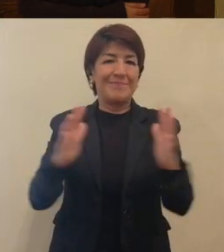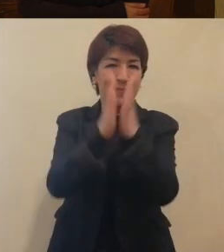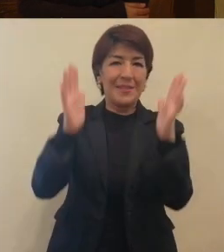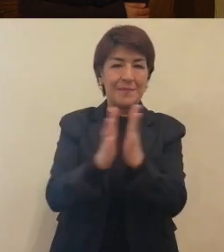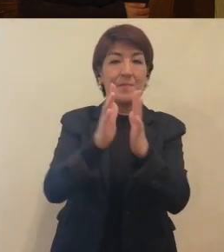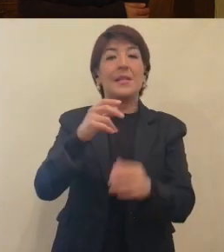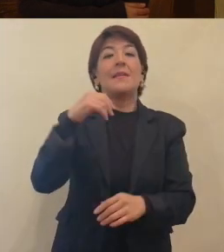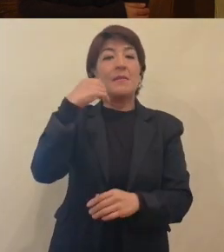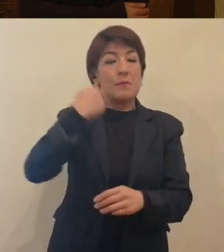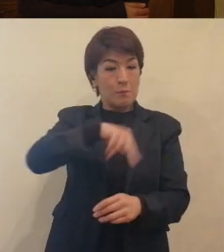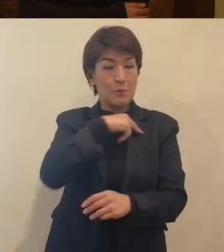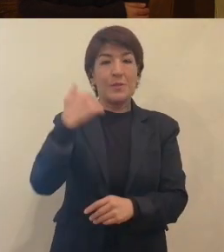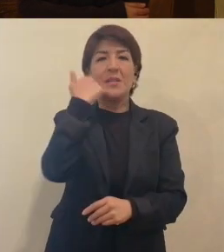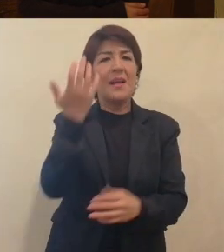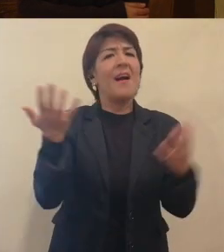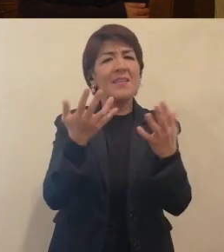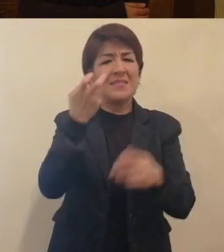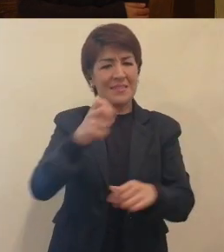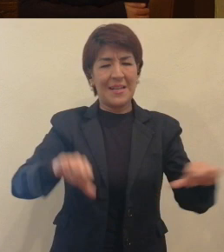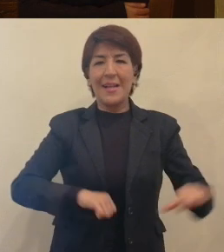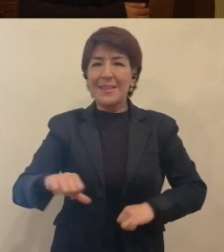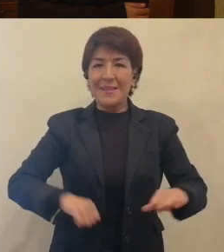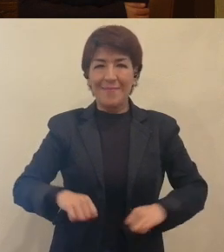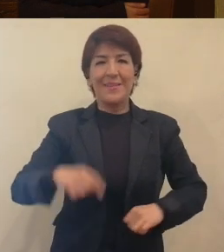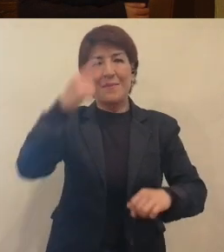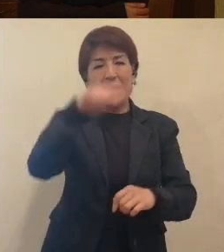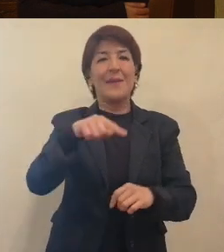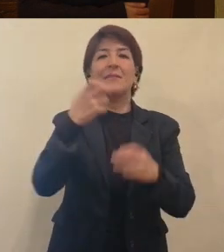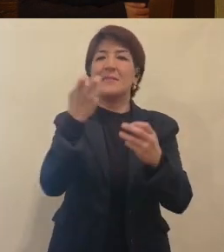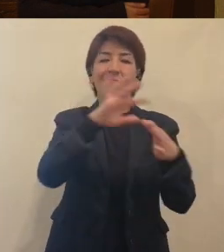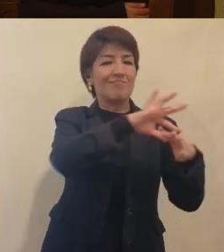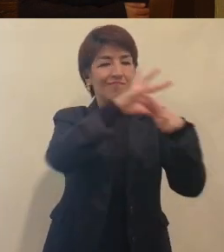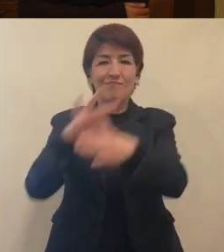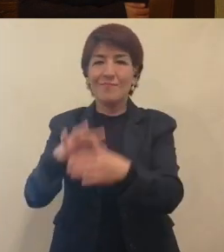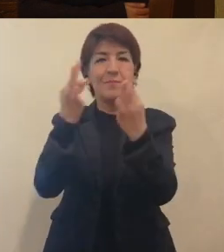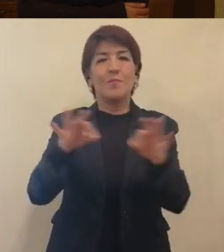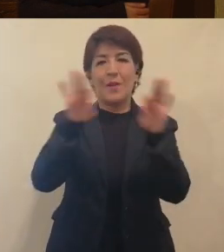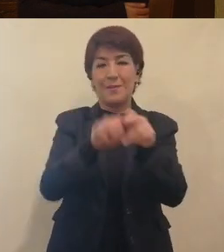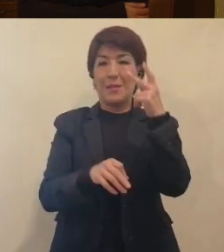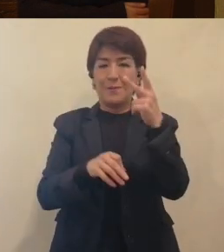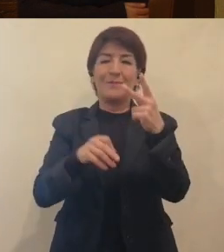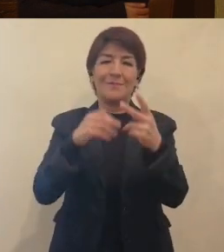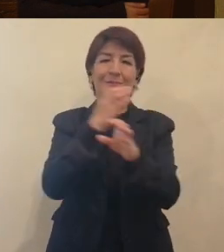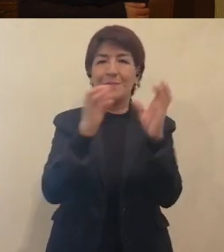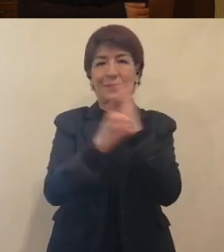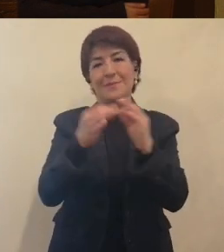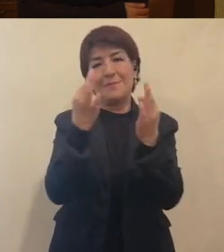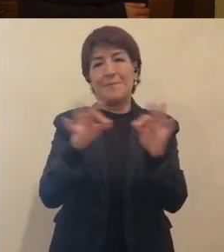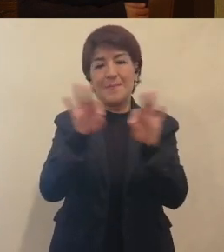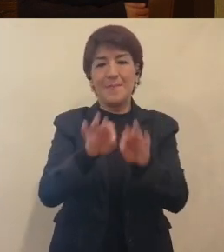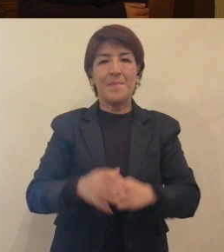Entonces, queremos, creo que con este evento, sobre todo, resaltar esos dos aspectos desde mi punto de vista.